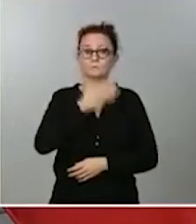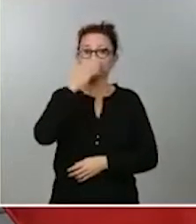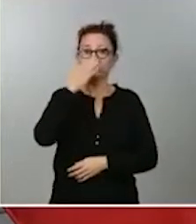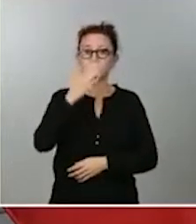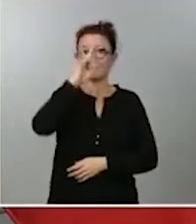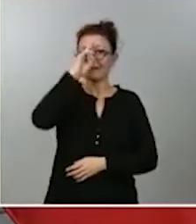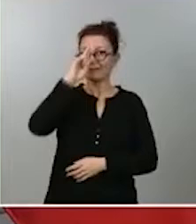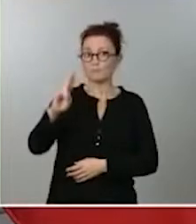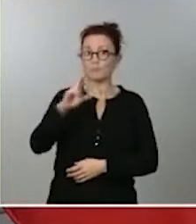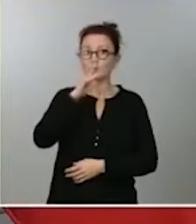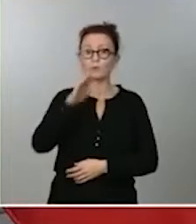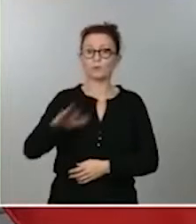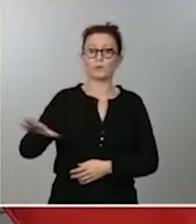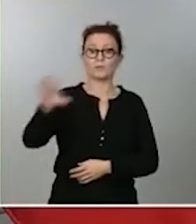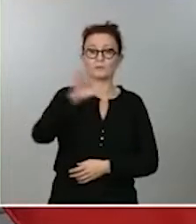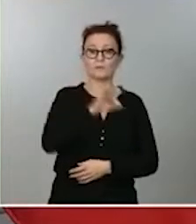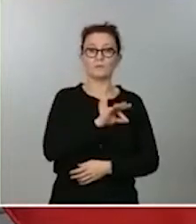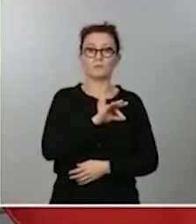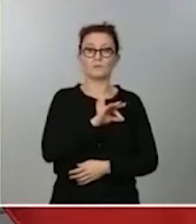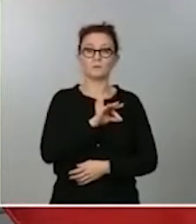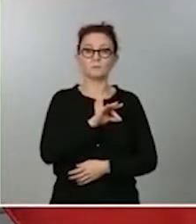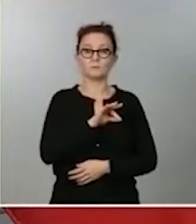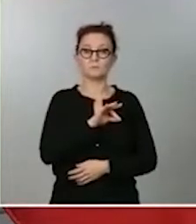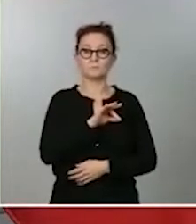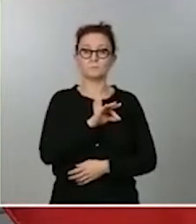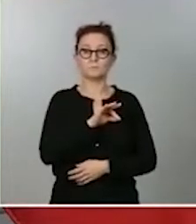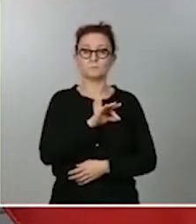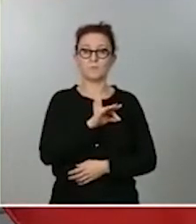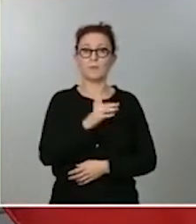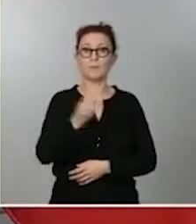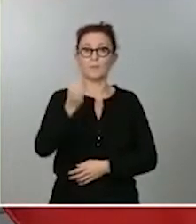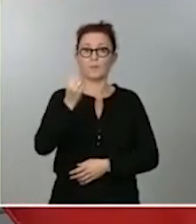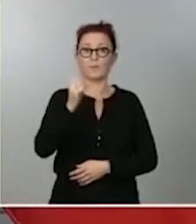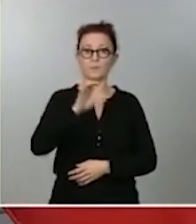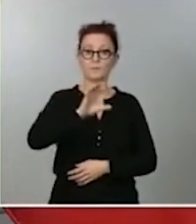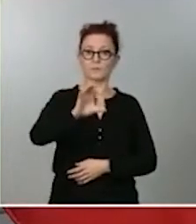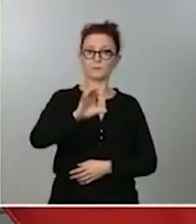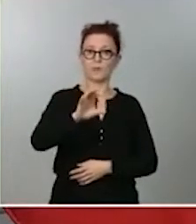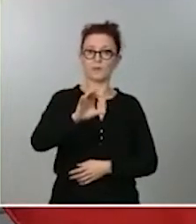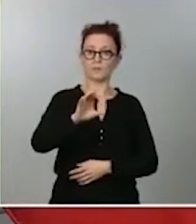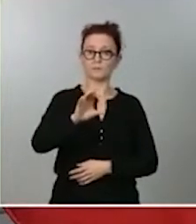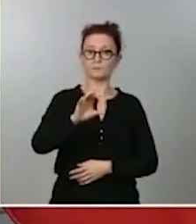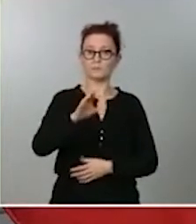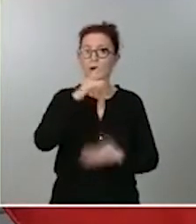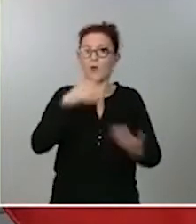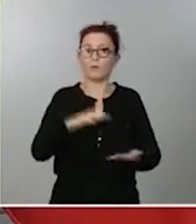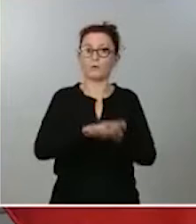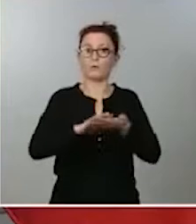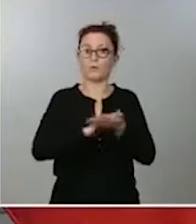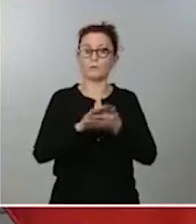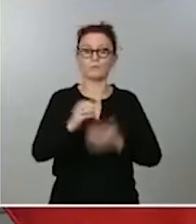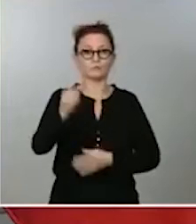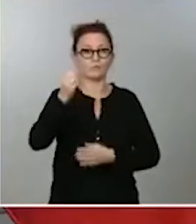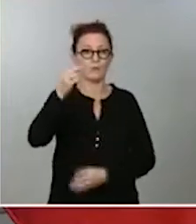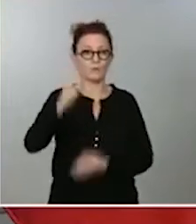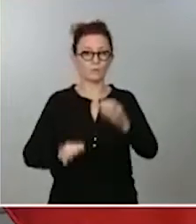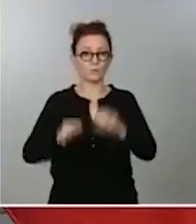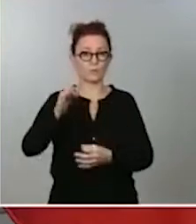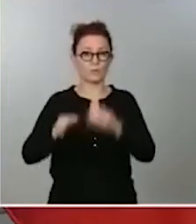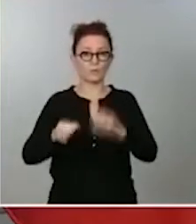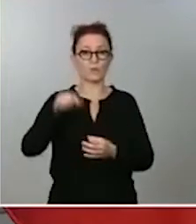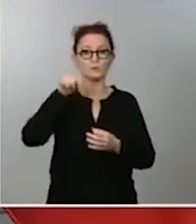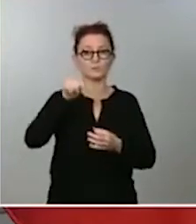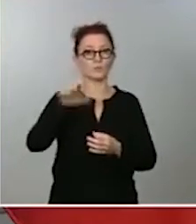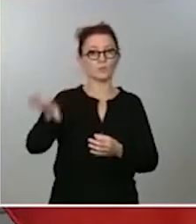decisiones que se adoptan por parte de cualquier otro poder del Estado, en este caso el judicial, en el marco de sus propias